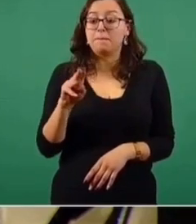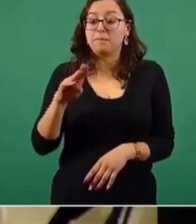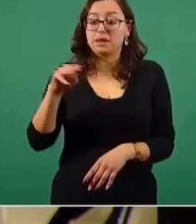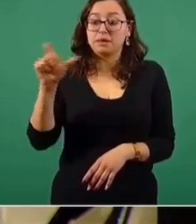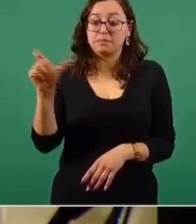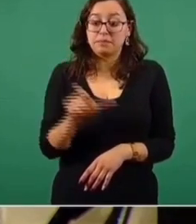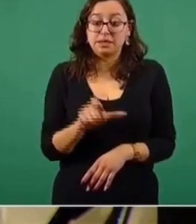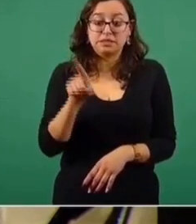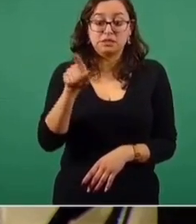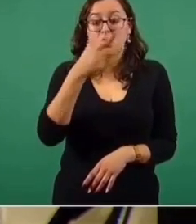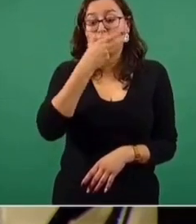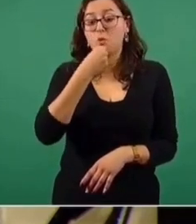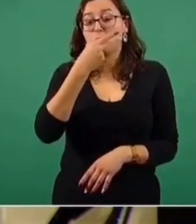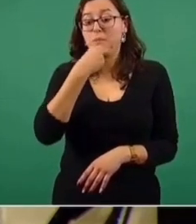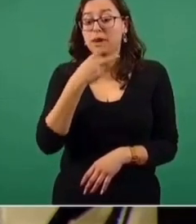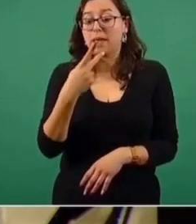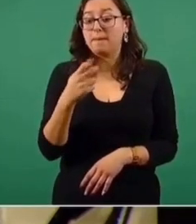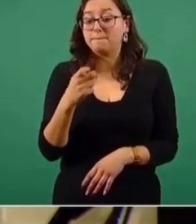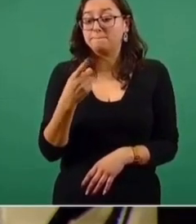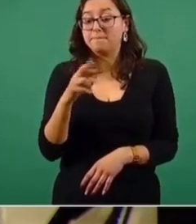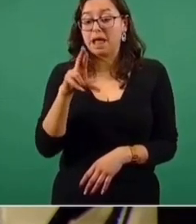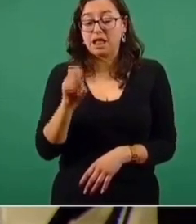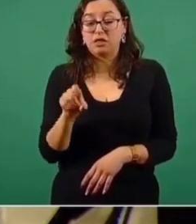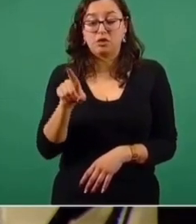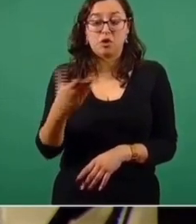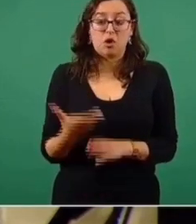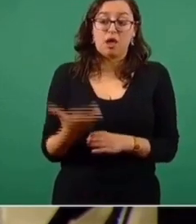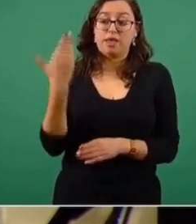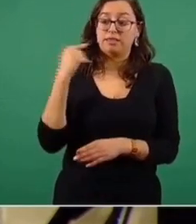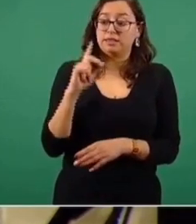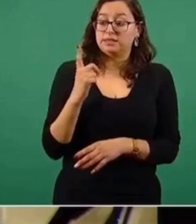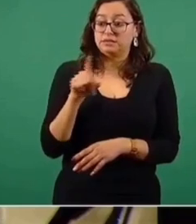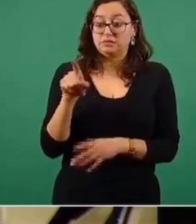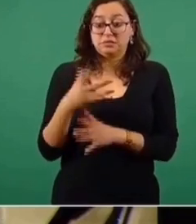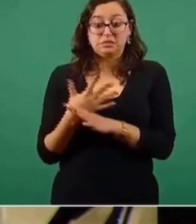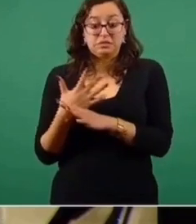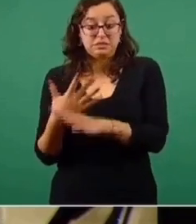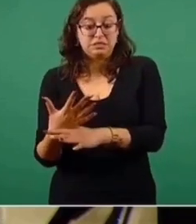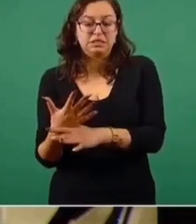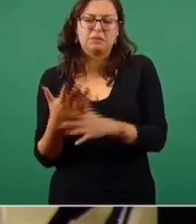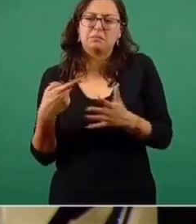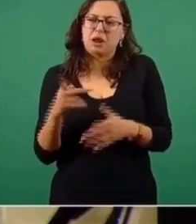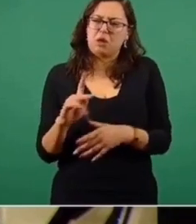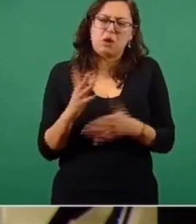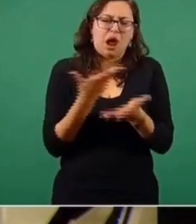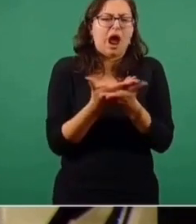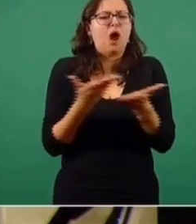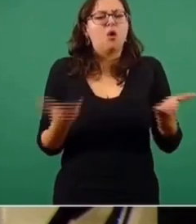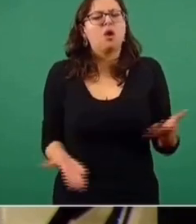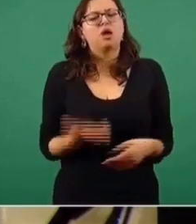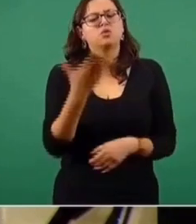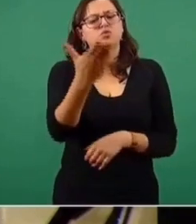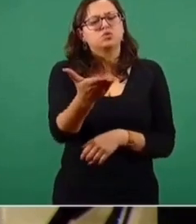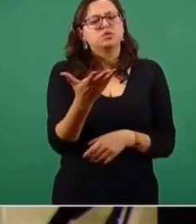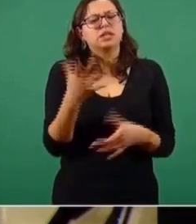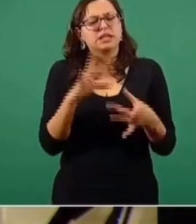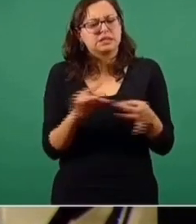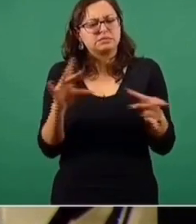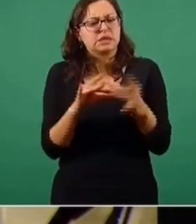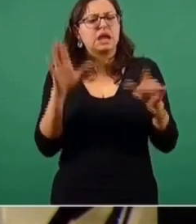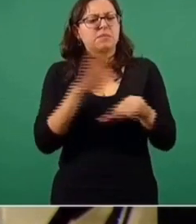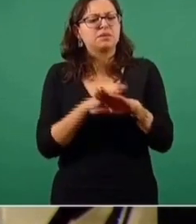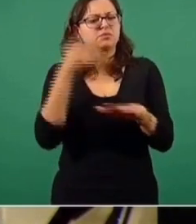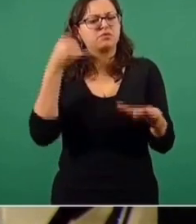en una conferencia en el pasado diciembre, ¿nos puede detallar con mayor precisión cómo va a ser este plan y esta